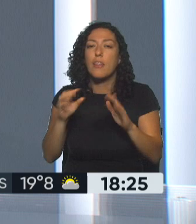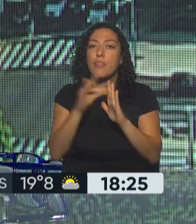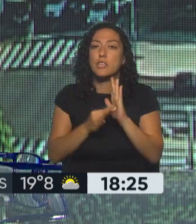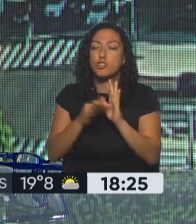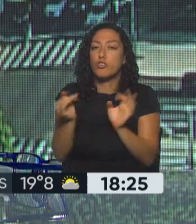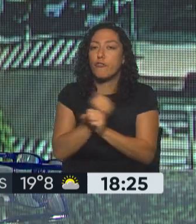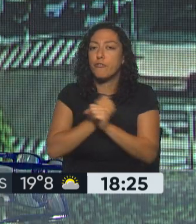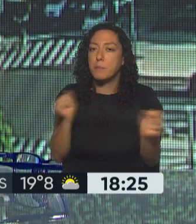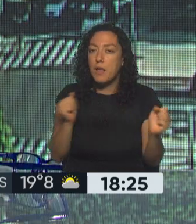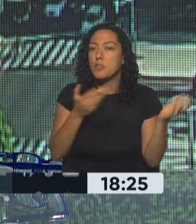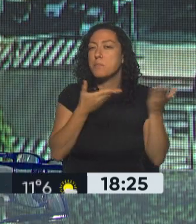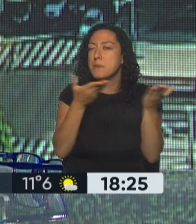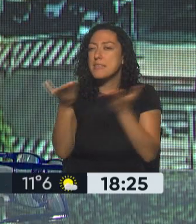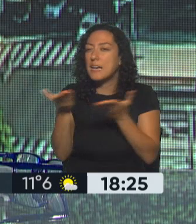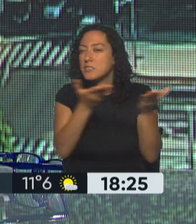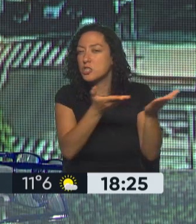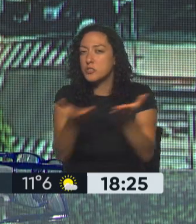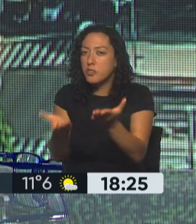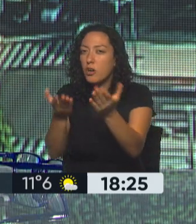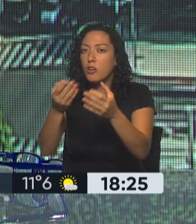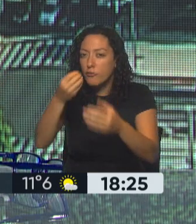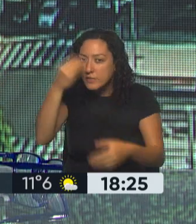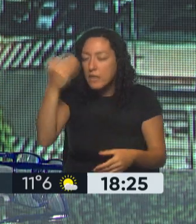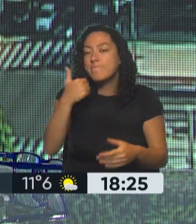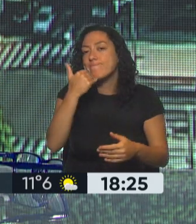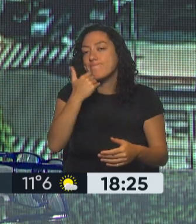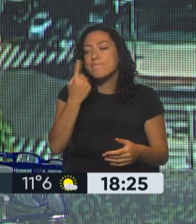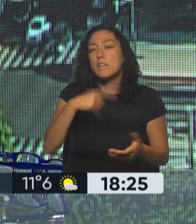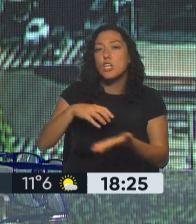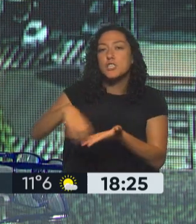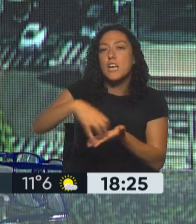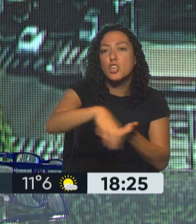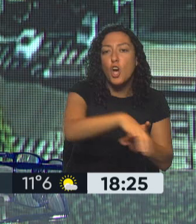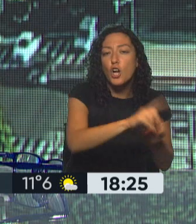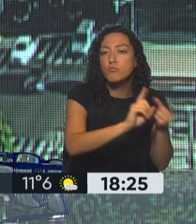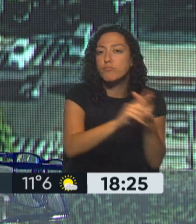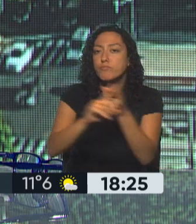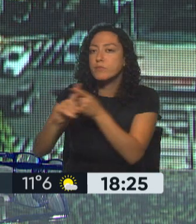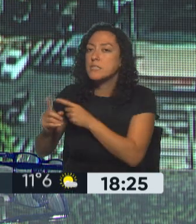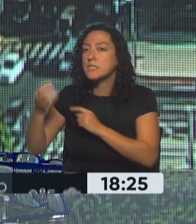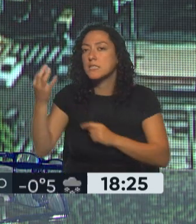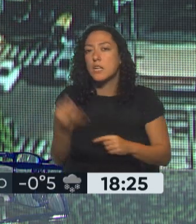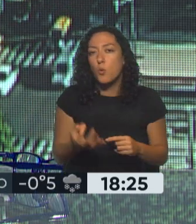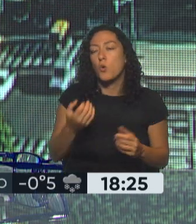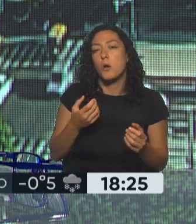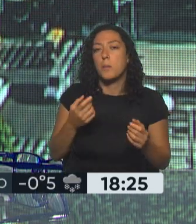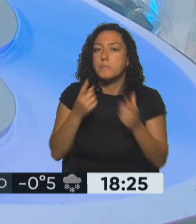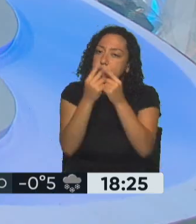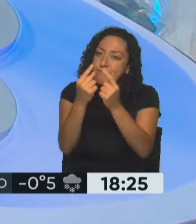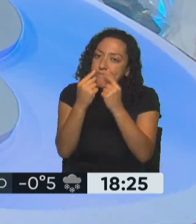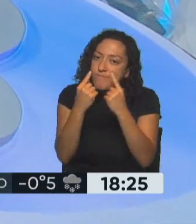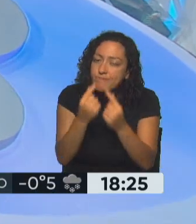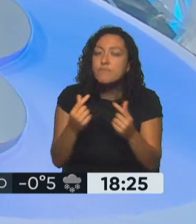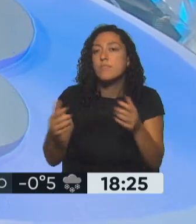si formalmente hizo las invitaciones, pero ya está tomando contacto con los distintos sectores. Seguramente estará recibiendo esta demanda de que se